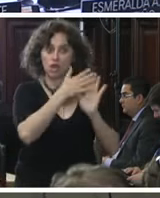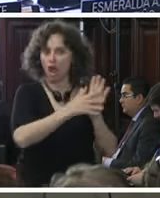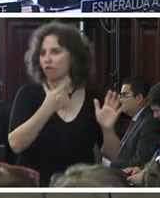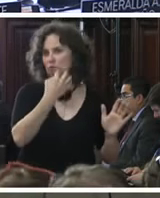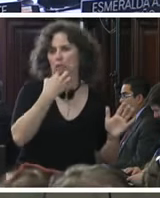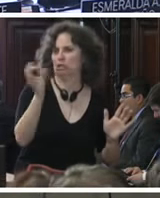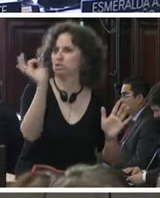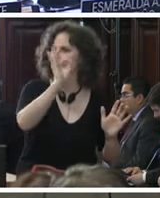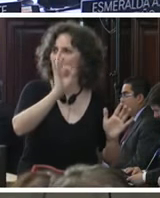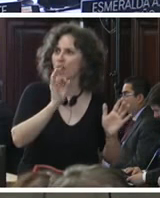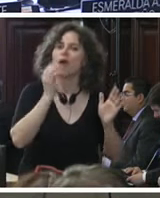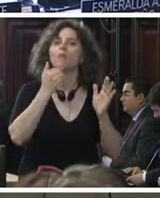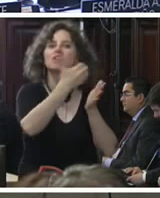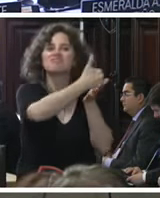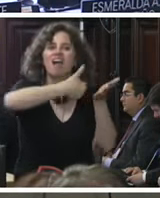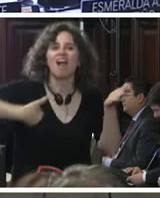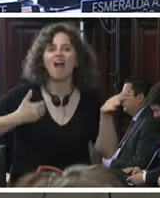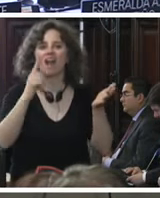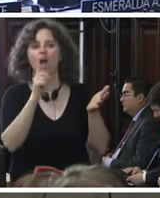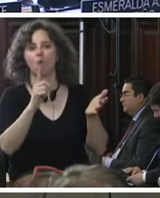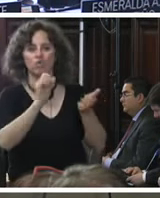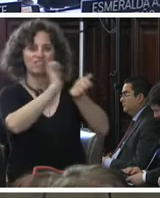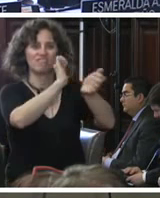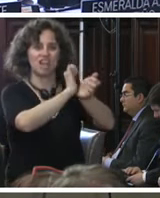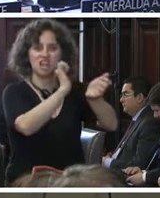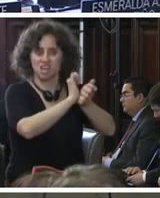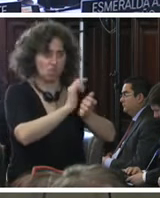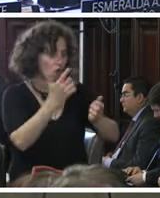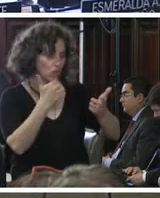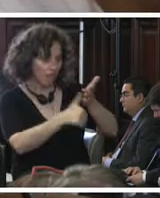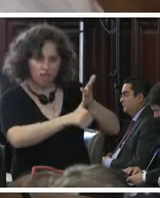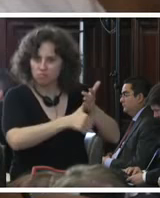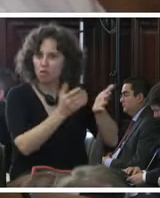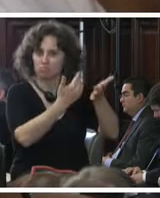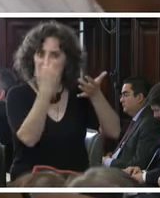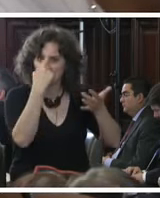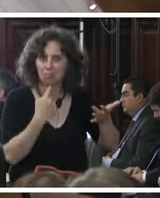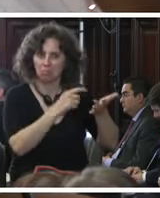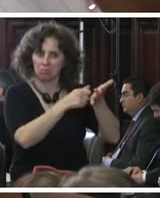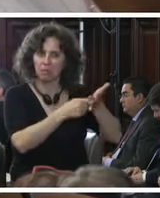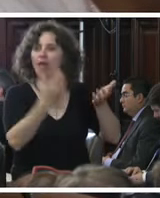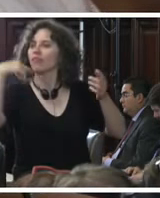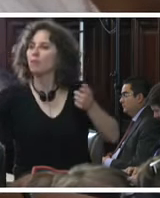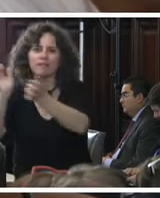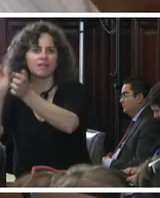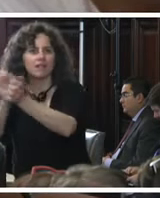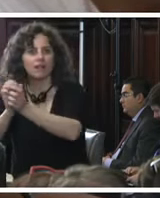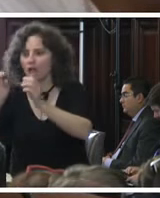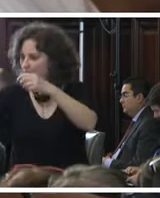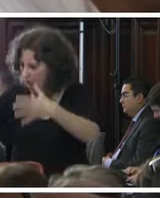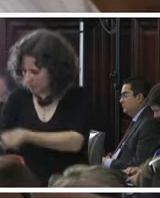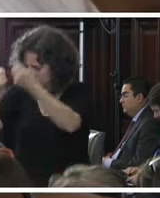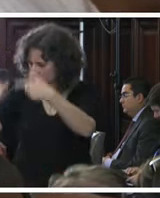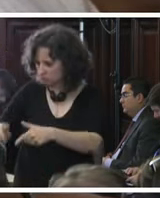haber sustraído a un detenido sin registro detenido que después apareció con señales de tortura